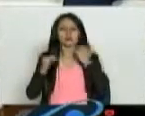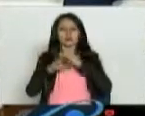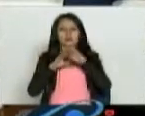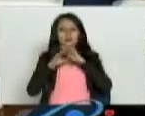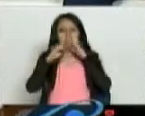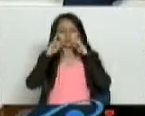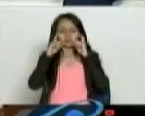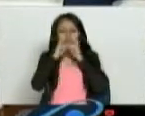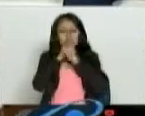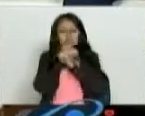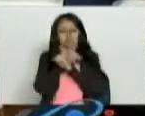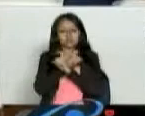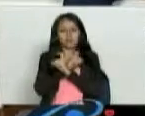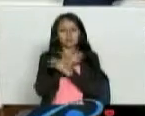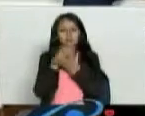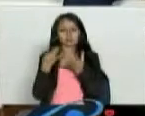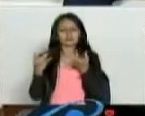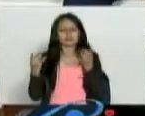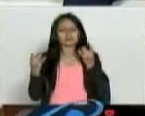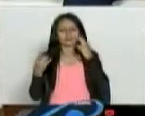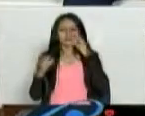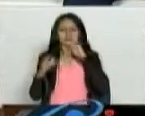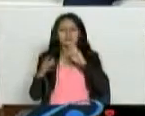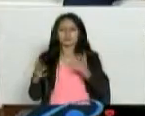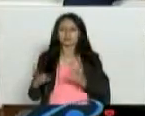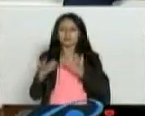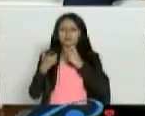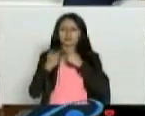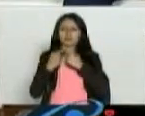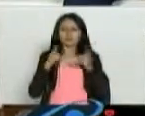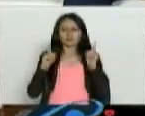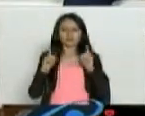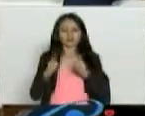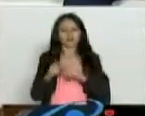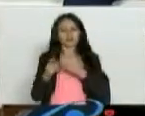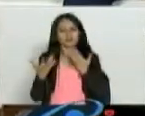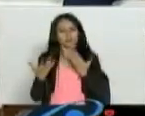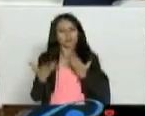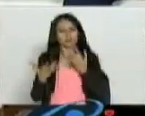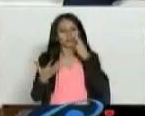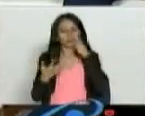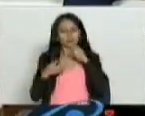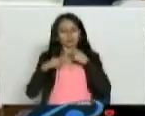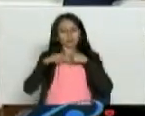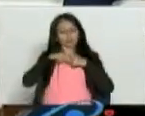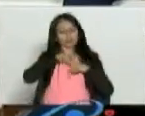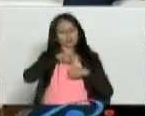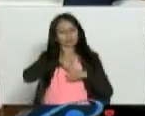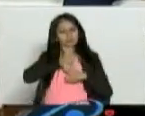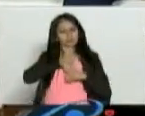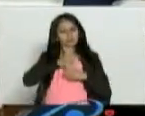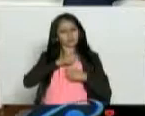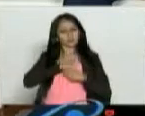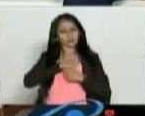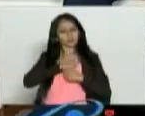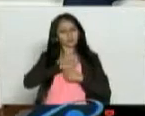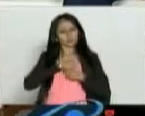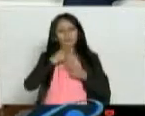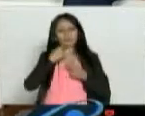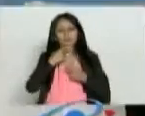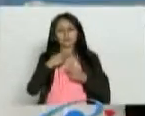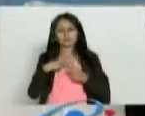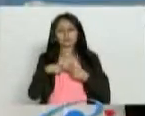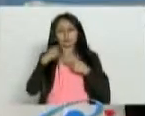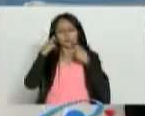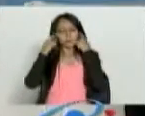meditar, a reflexionar, a ver la vida desde un contexto más desde la parte psicológica. Yo vivo